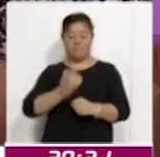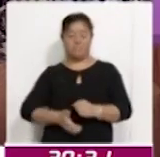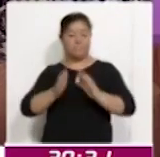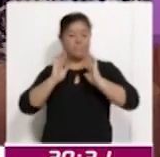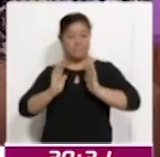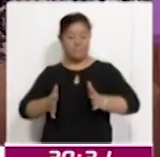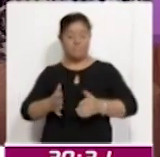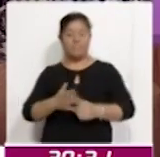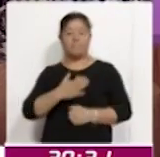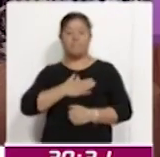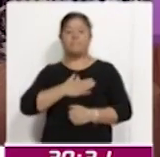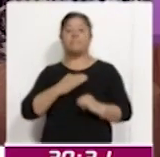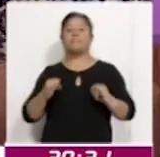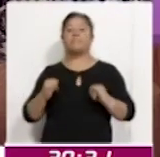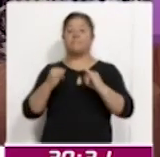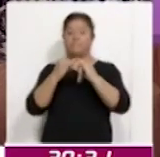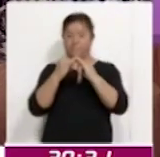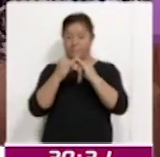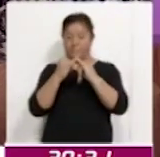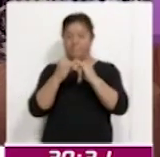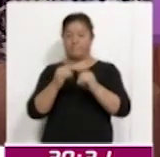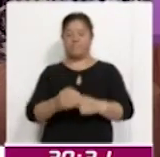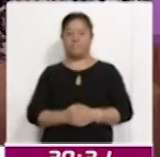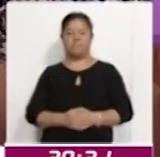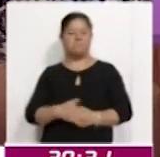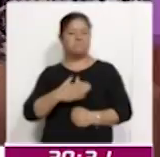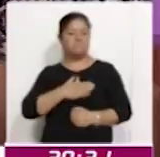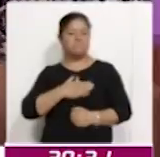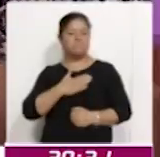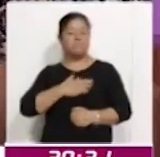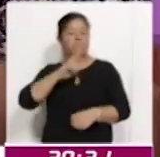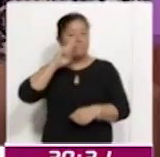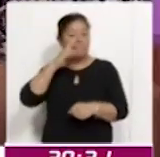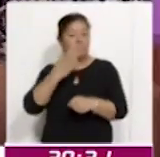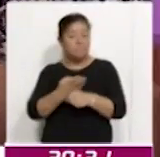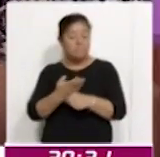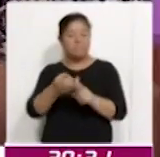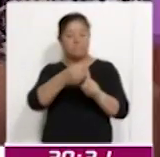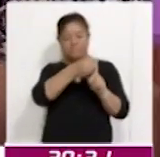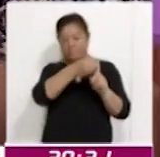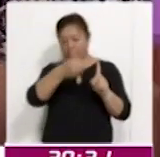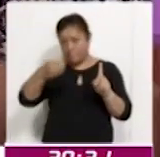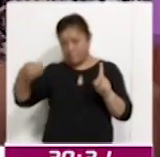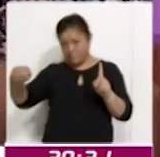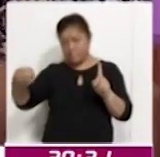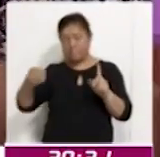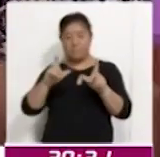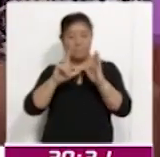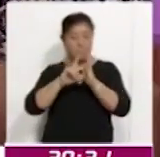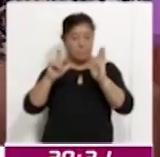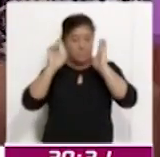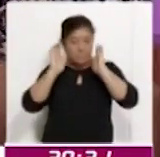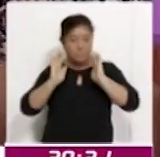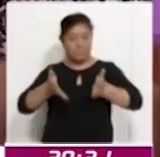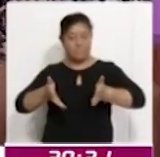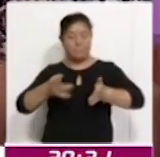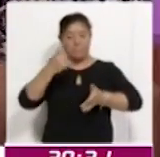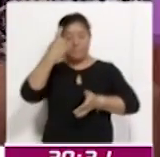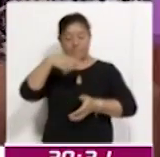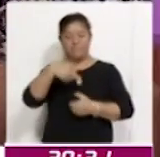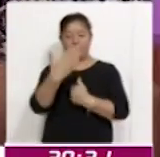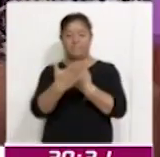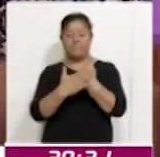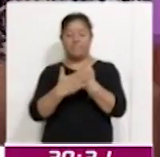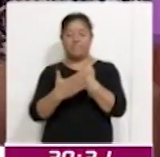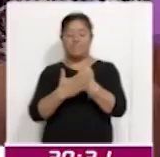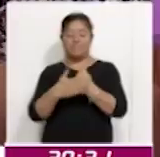instituto, la parte que nos toca, la organización y la logística, estamos listos ya para el día de la jornada electoral.